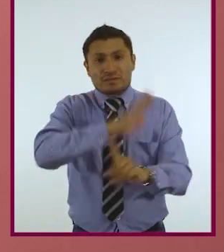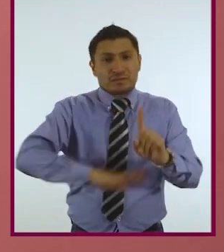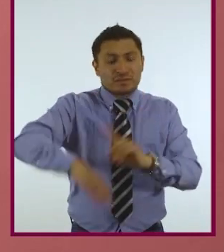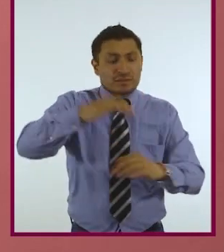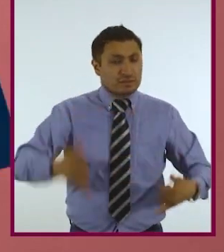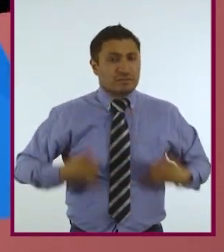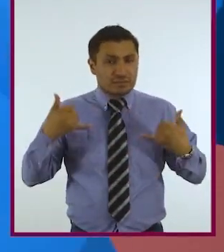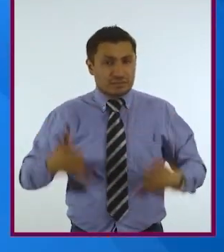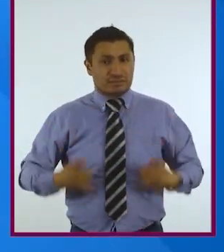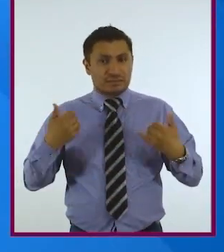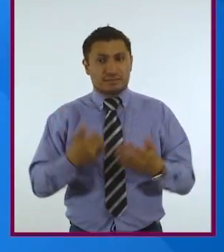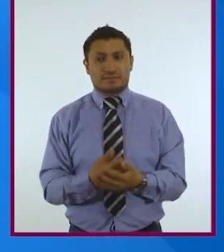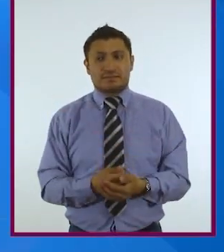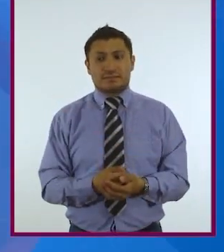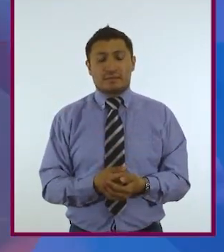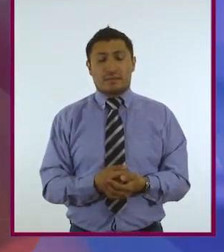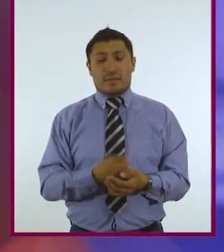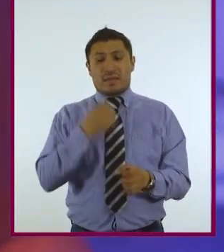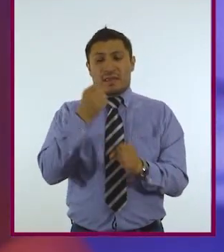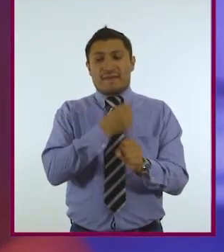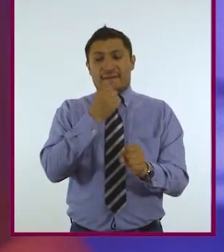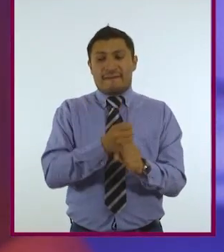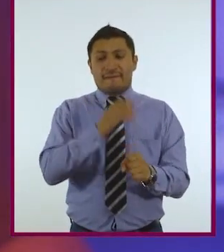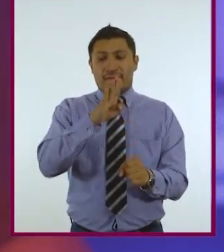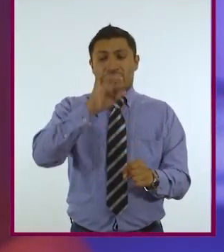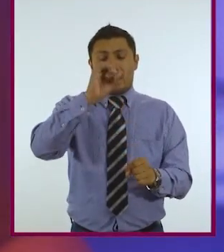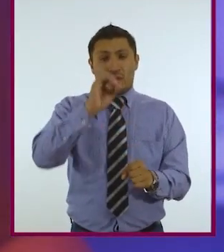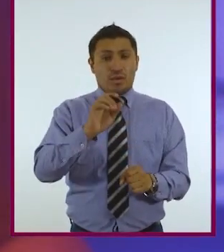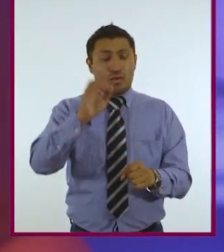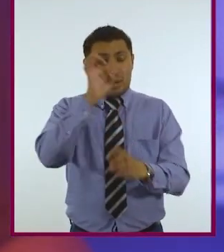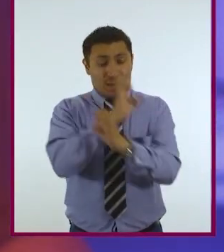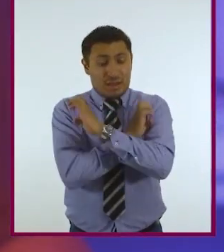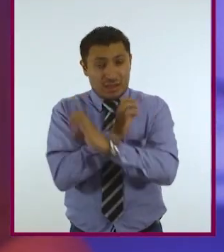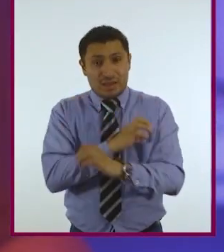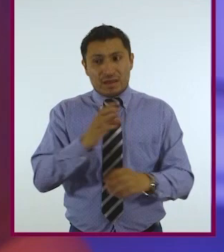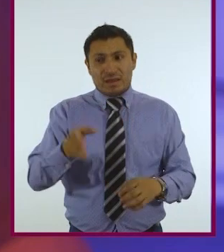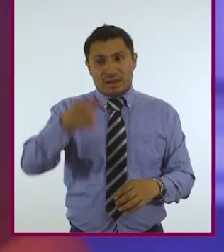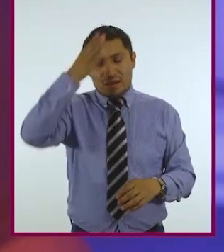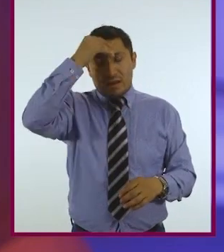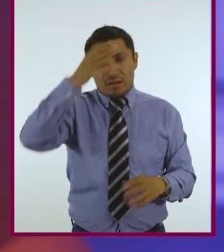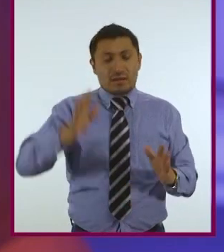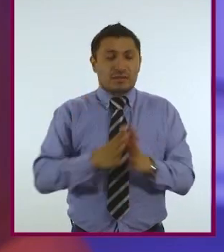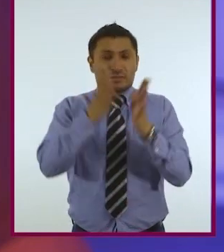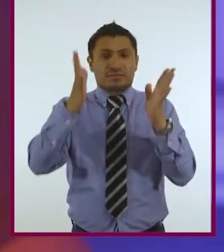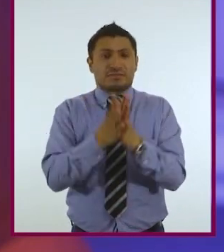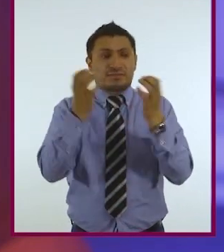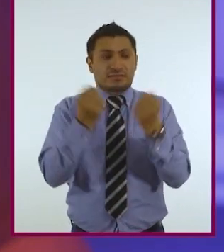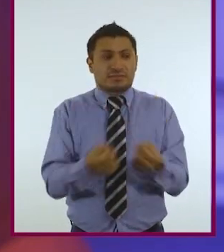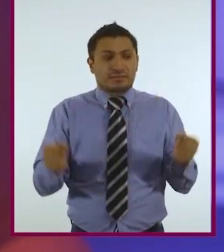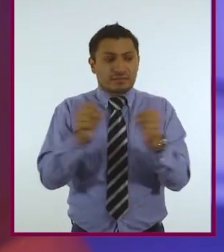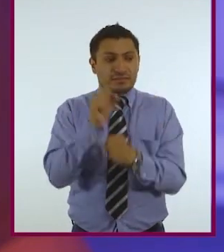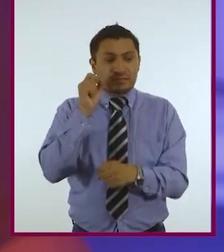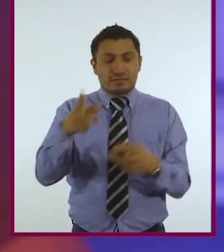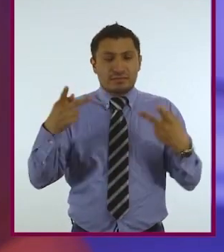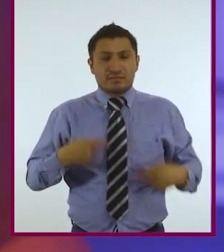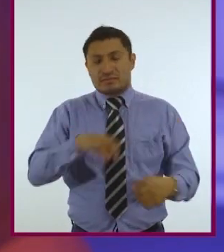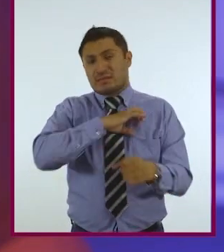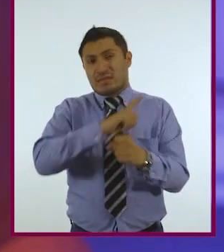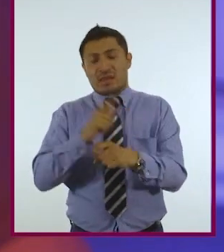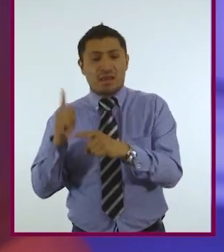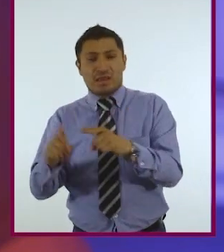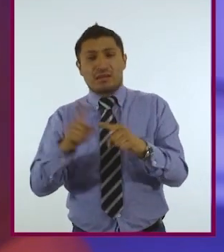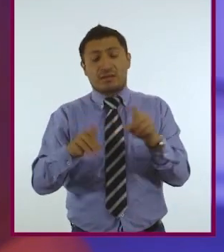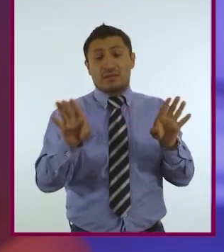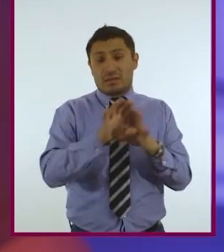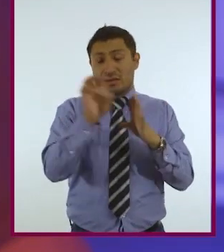y los jóvenes. La práctica de la bioética se ha enriquecido con la participación de la sociedad. Así como especialistas de diversas